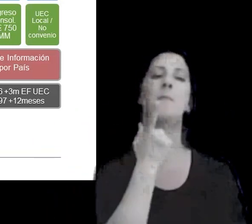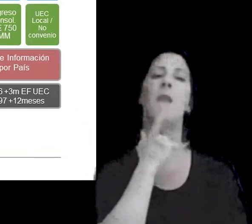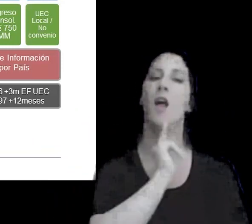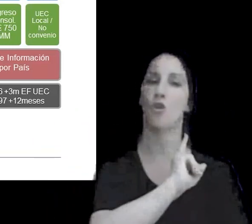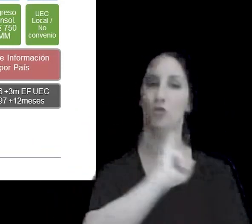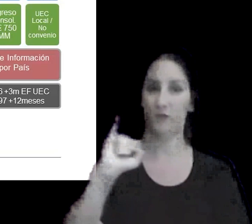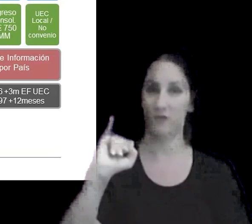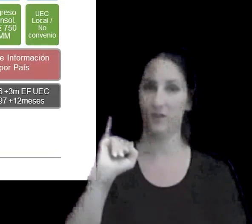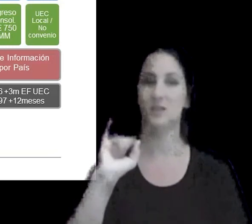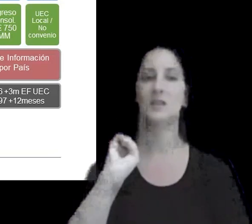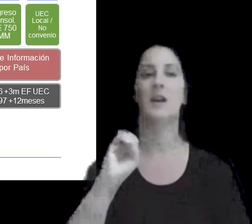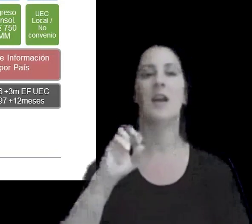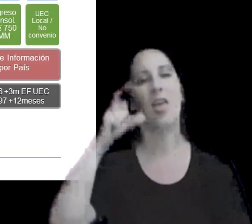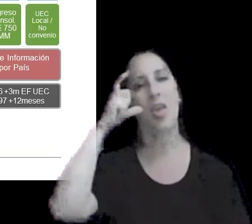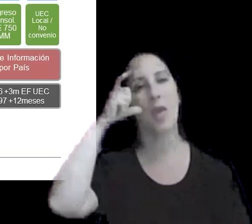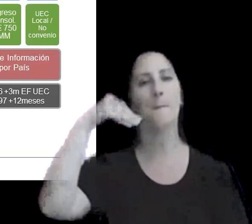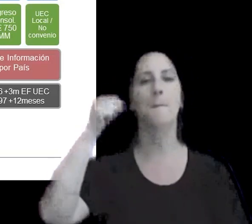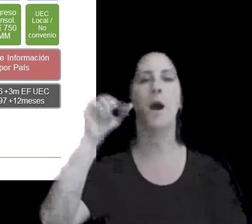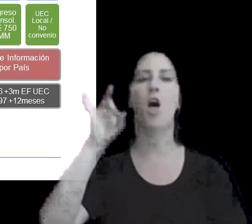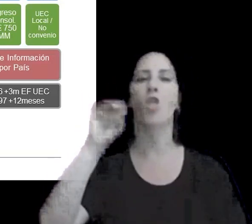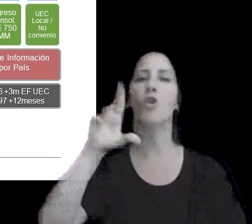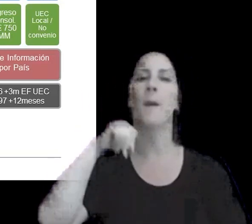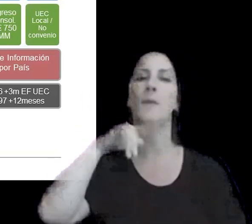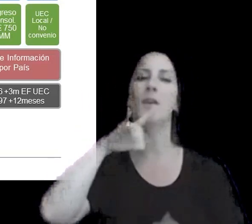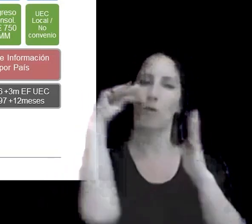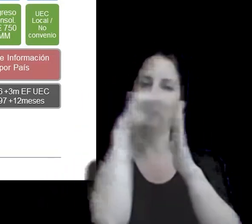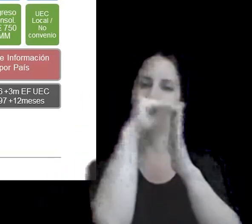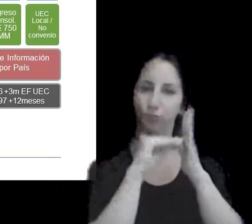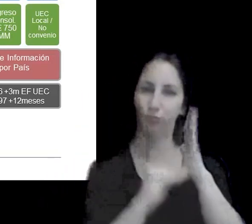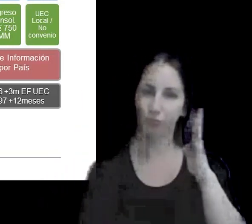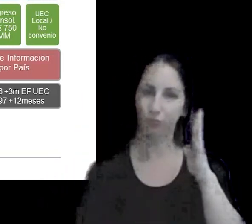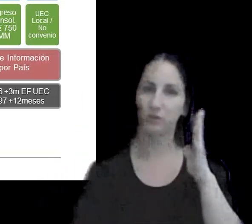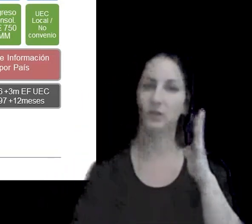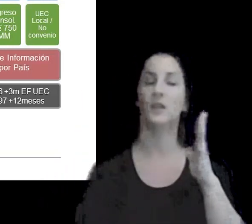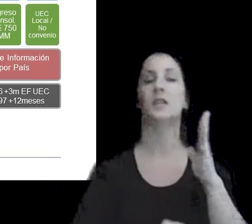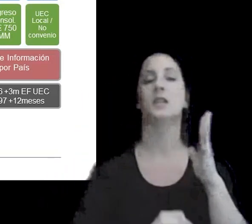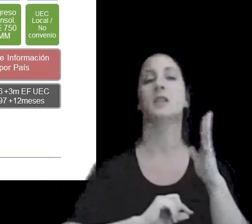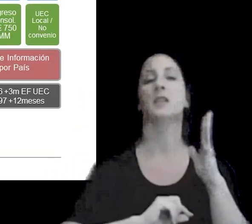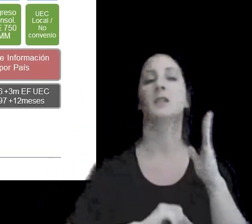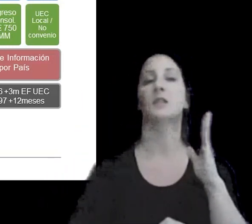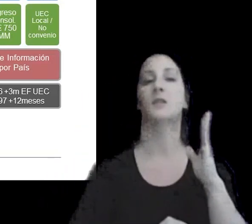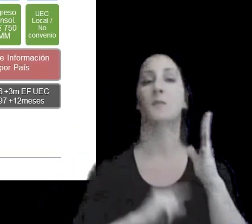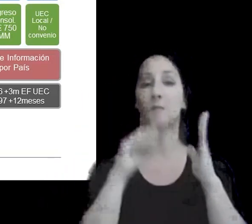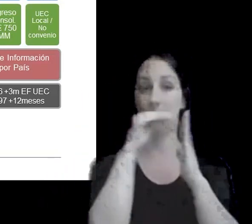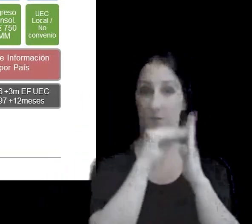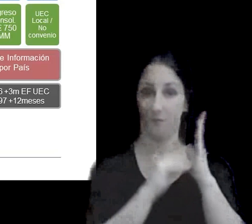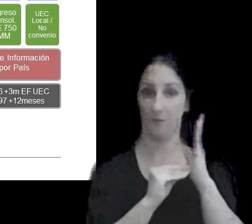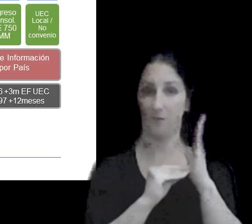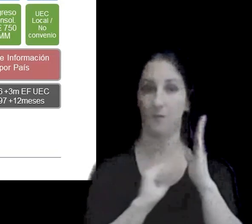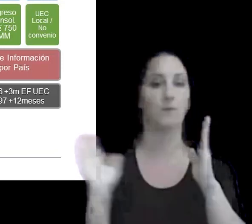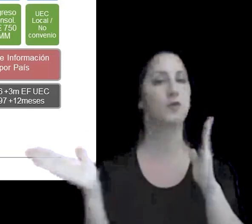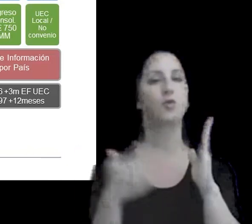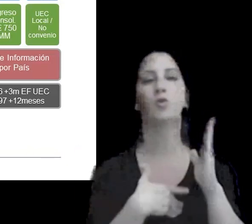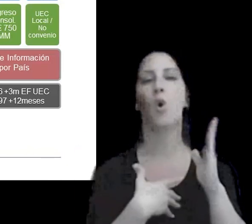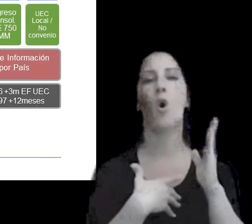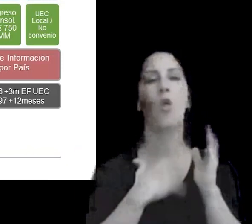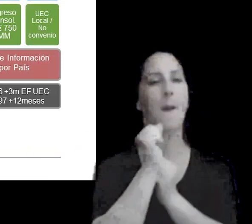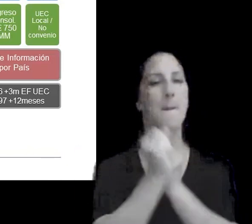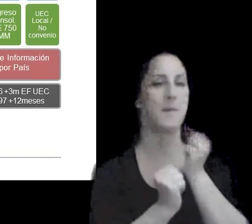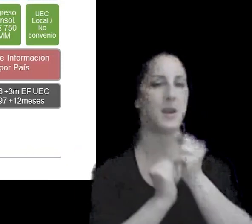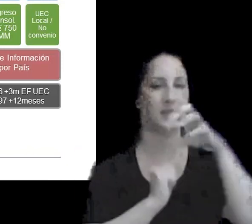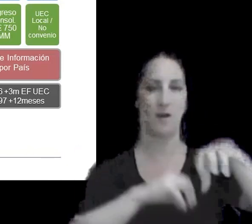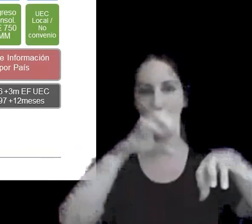denominada empadronamiento y una segunda notificación que esta notificación el empadronamiento aplica a todo grupo multinacional